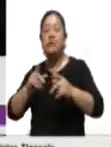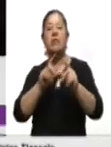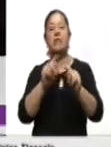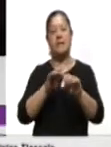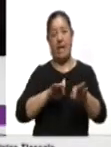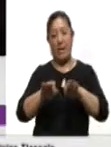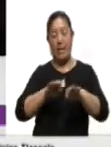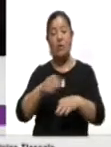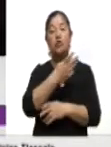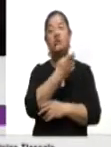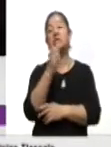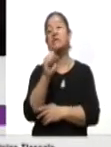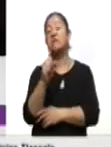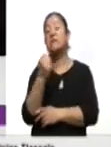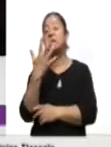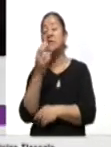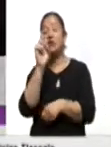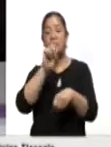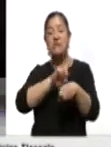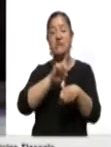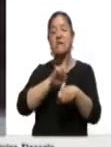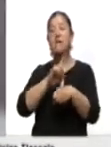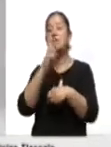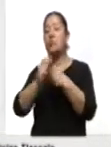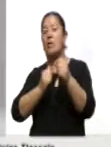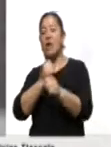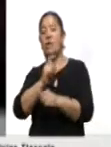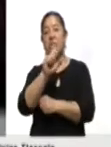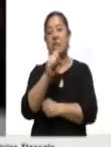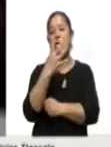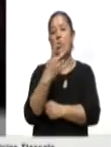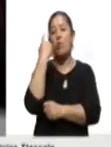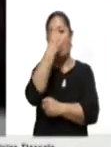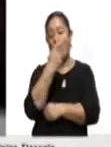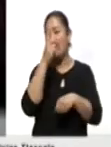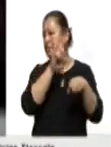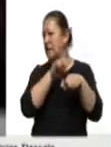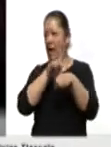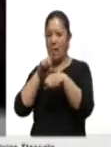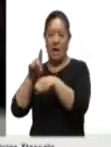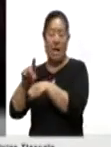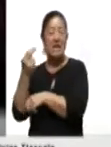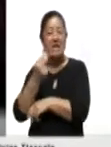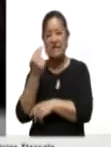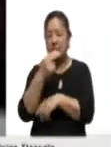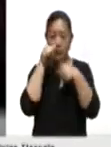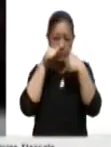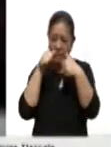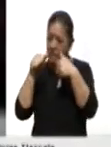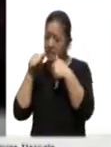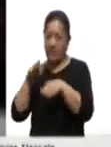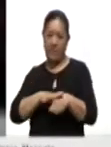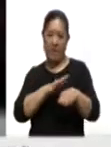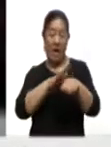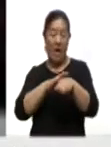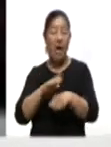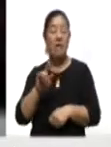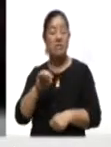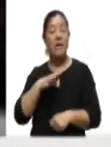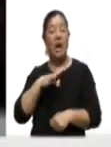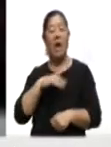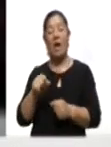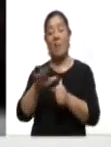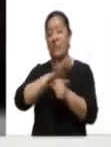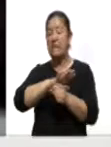días del año a las 24 horas. Necesitamos seguir atendiendo. Tenemos la pandemia